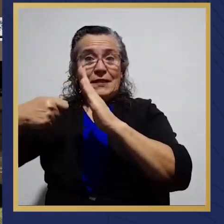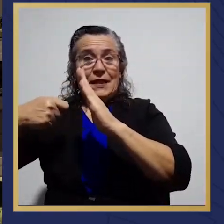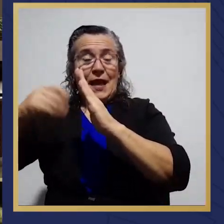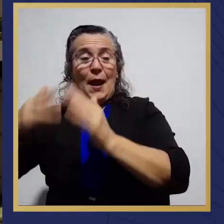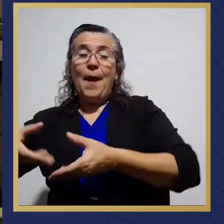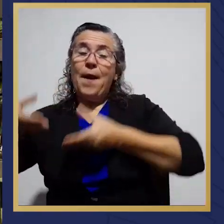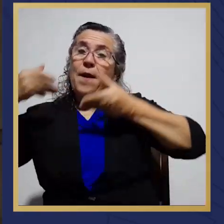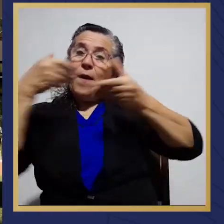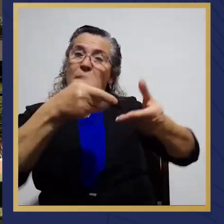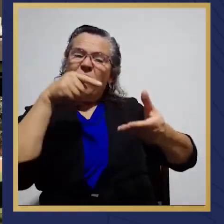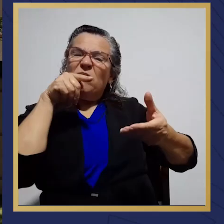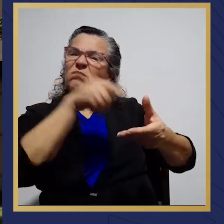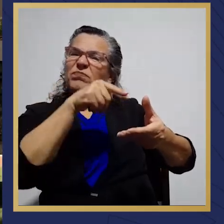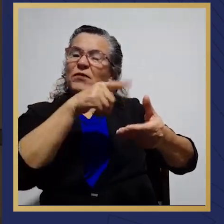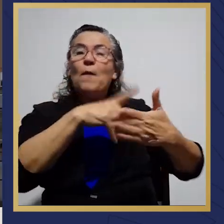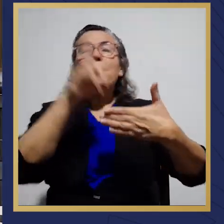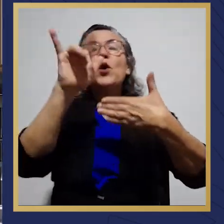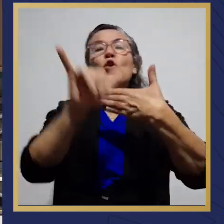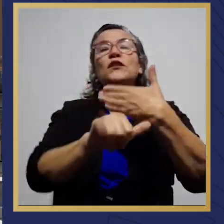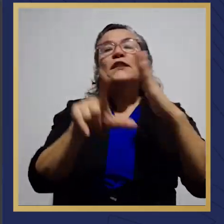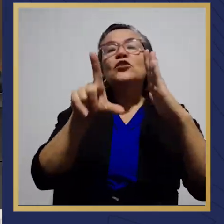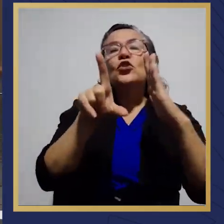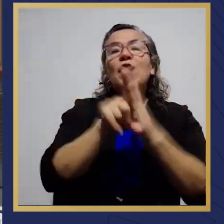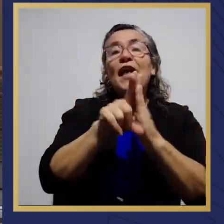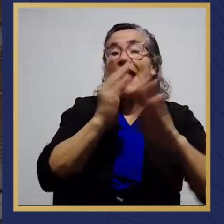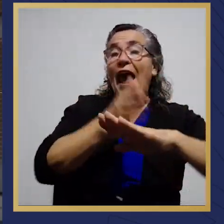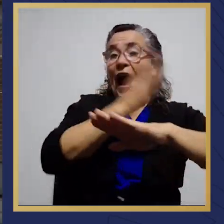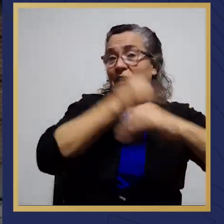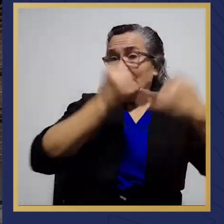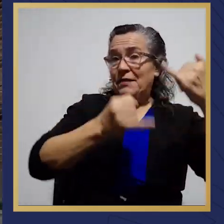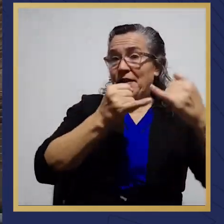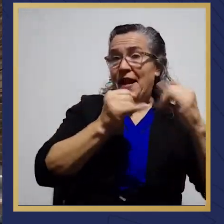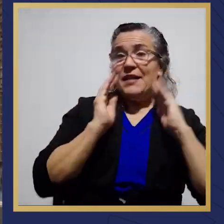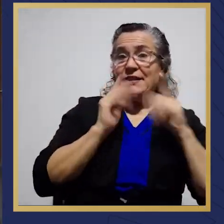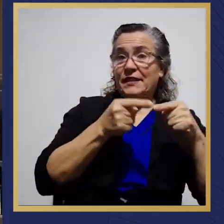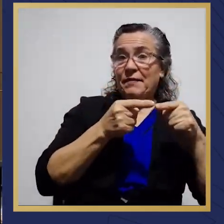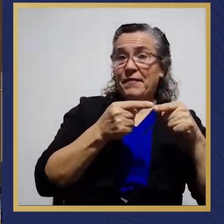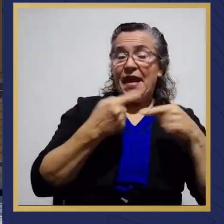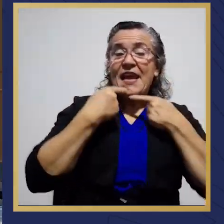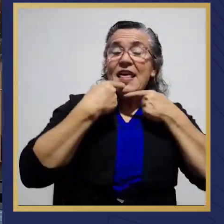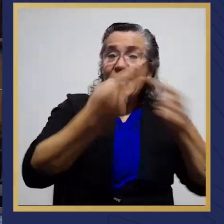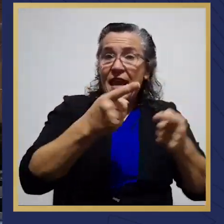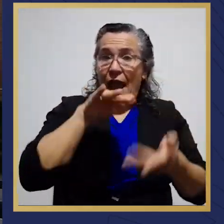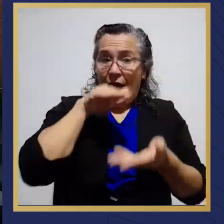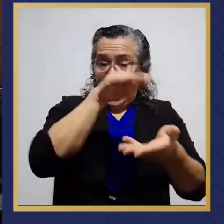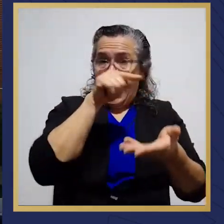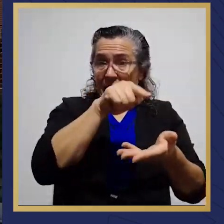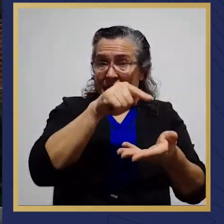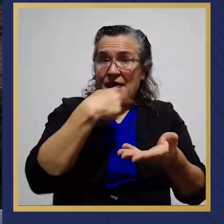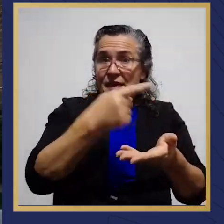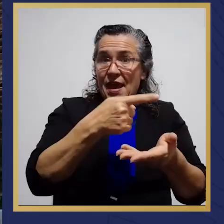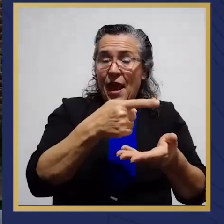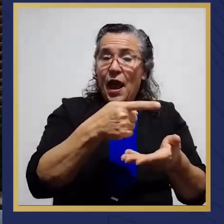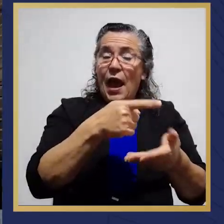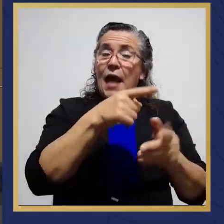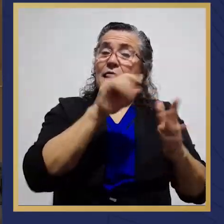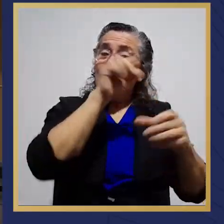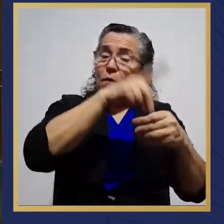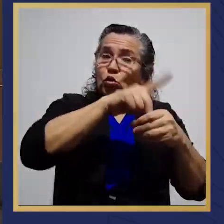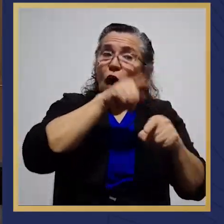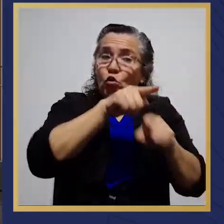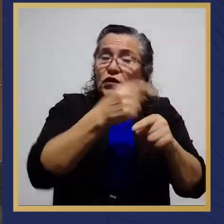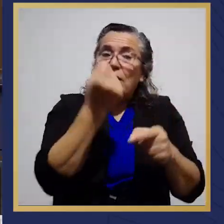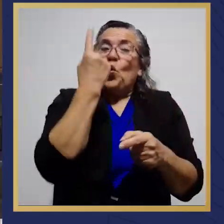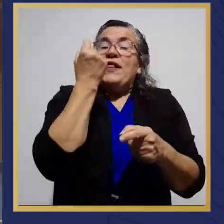Ejecutivo, antes de que termine el mes de diciembre, un proyecto de ley que le diga a los diputados o